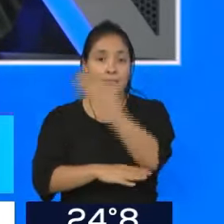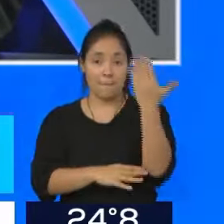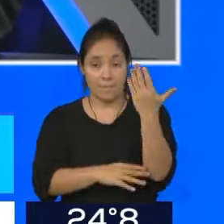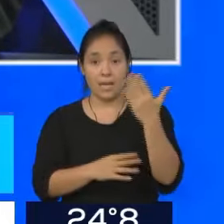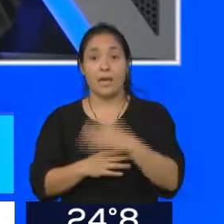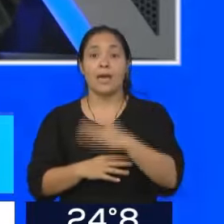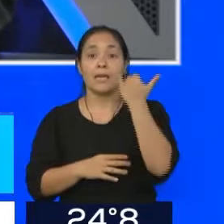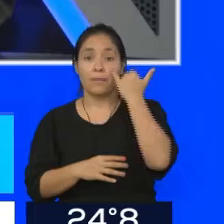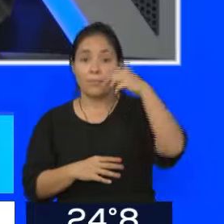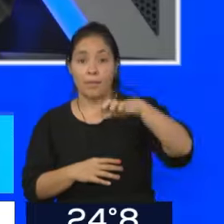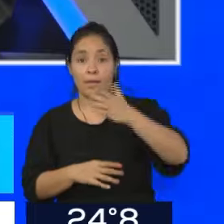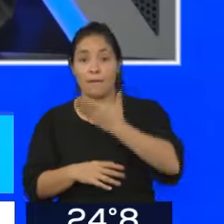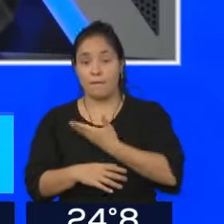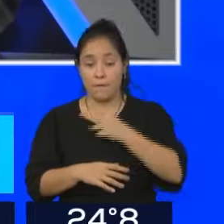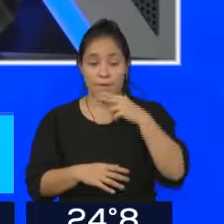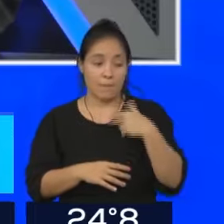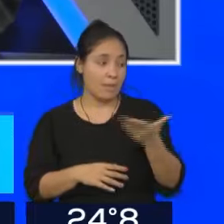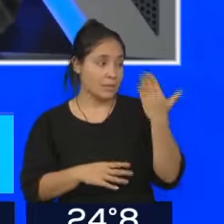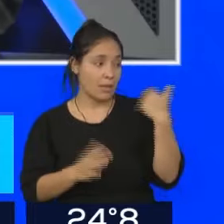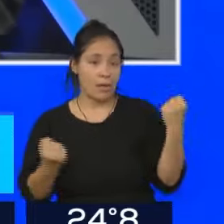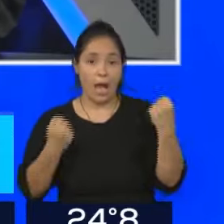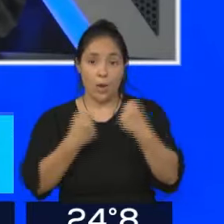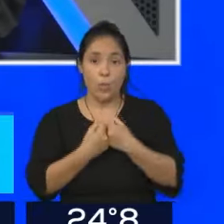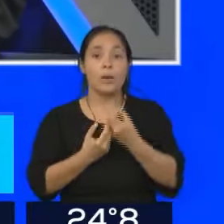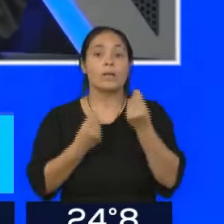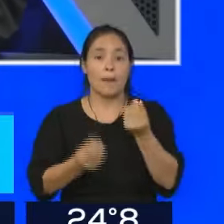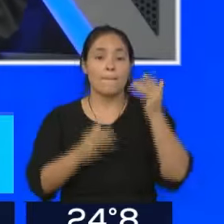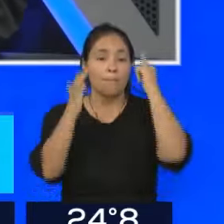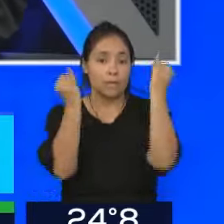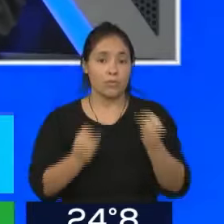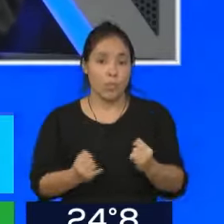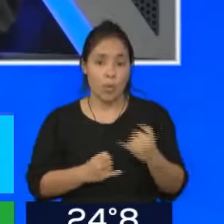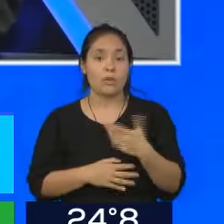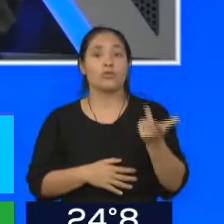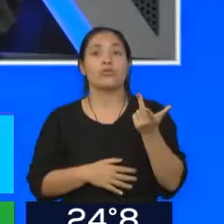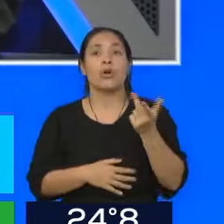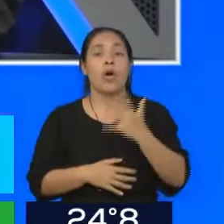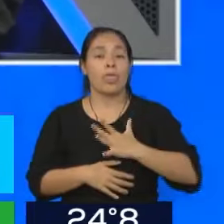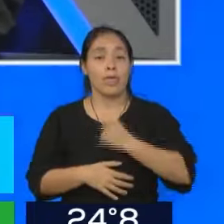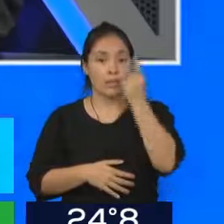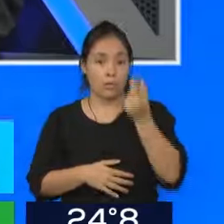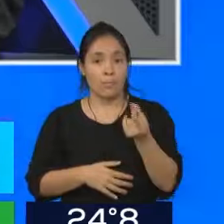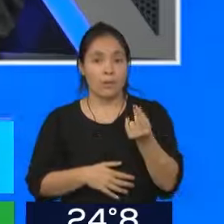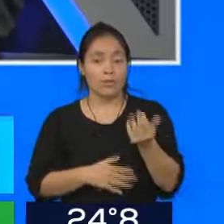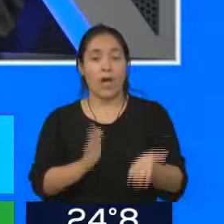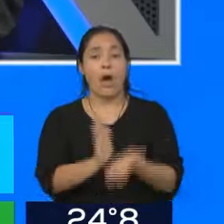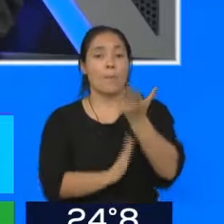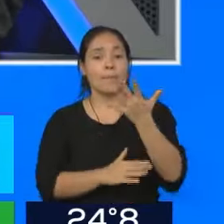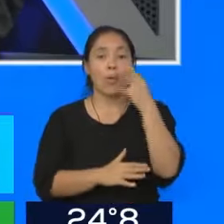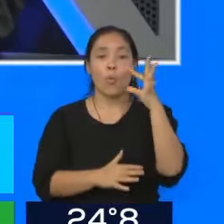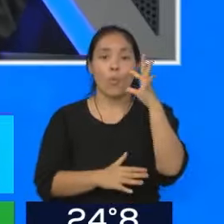IPF el viernes pasado resolviera aumentar el presupuesto de honorarios de los directores en un 400%.